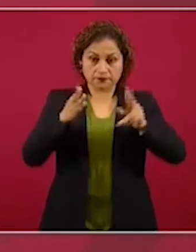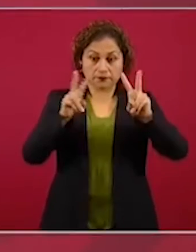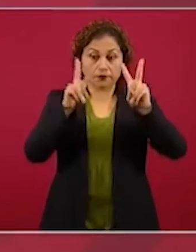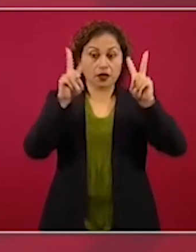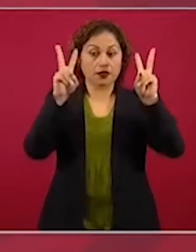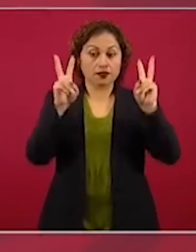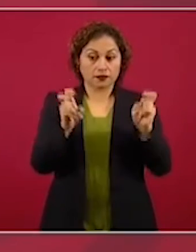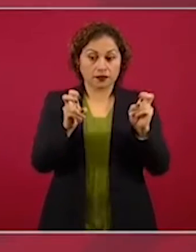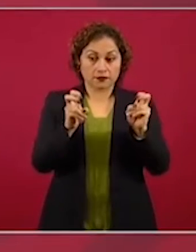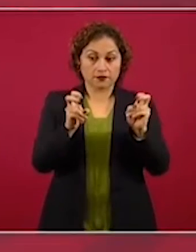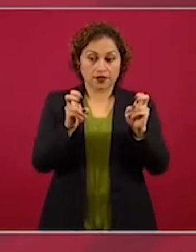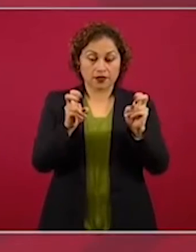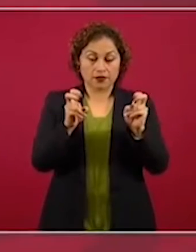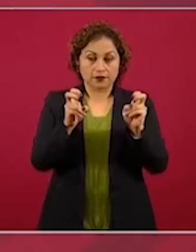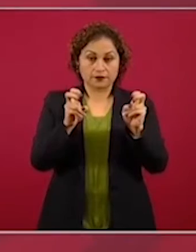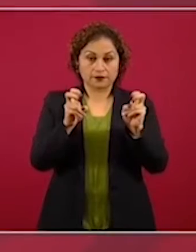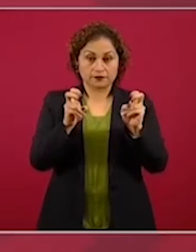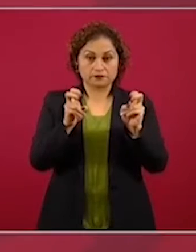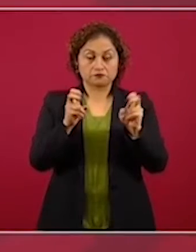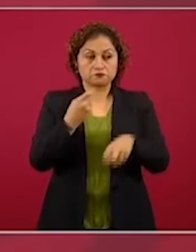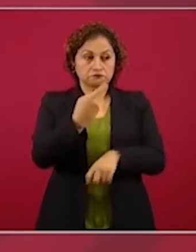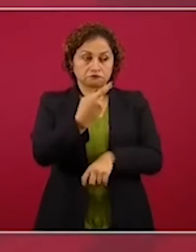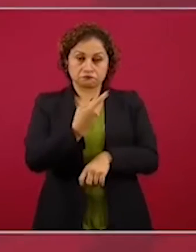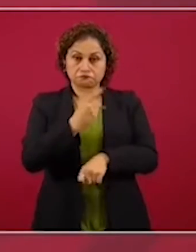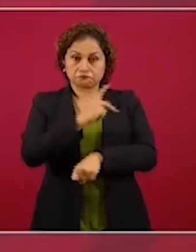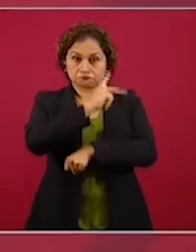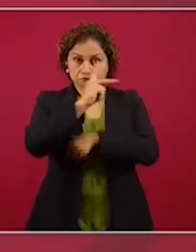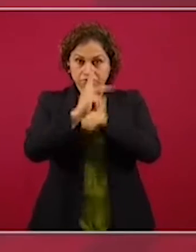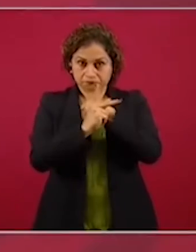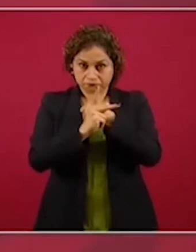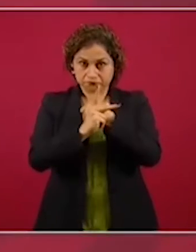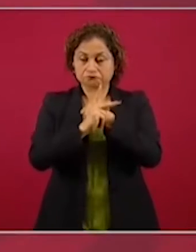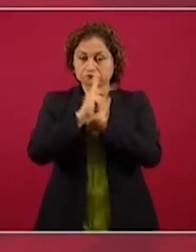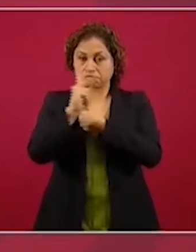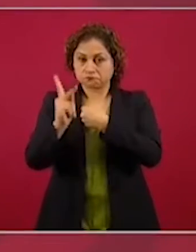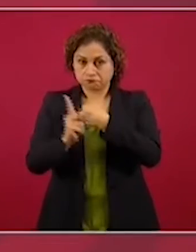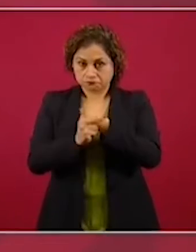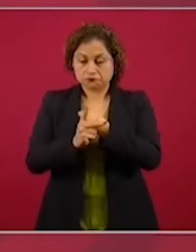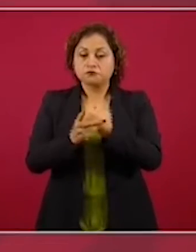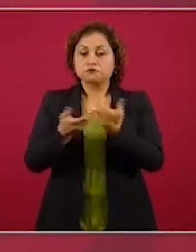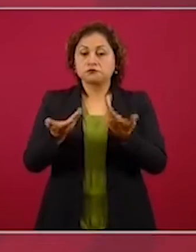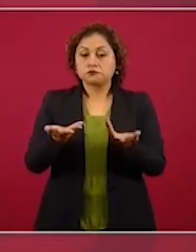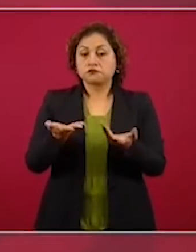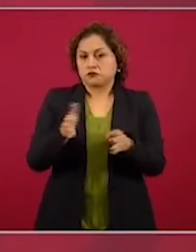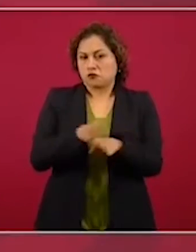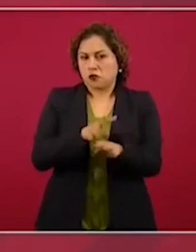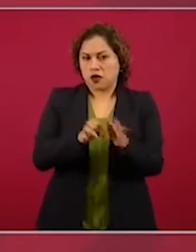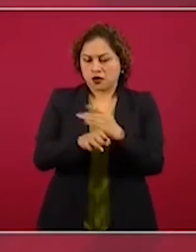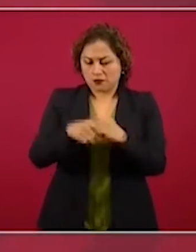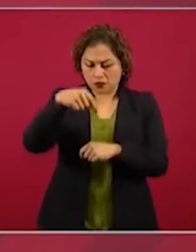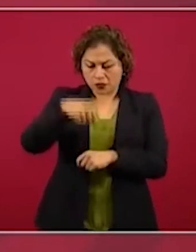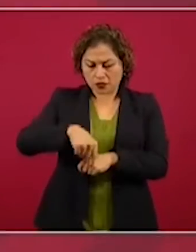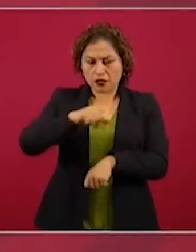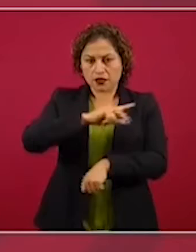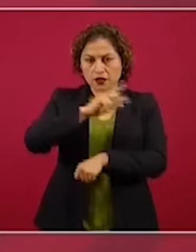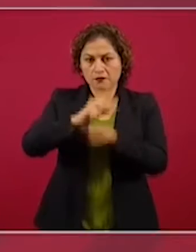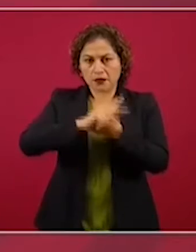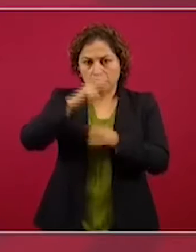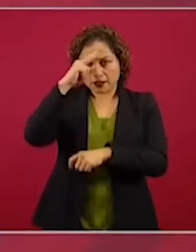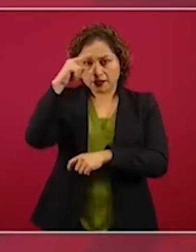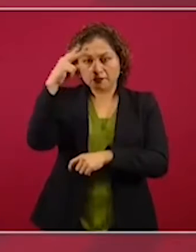dos países, sobre todo en el caso nuestro, nos